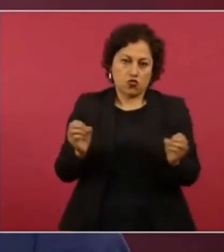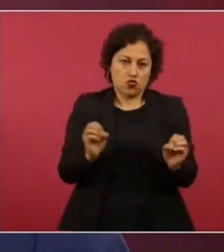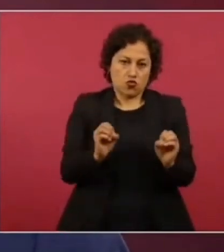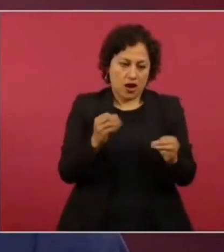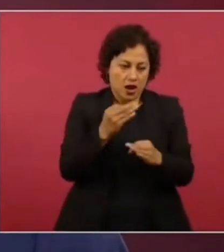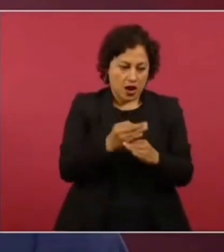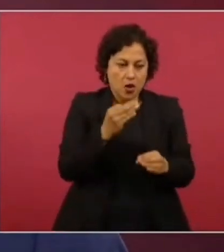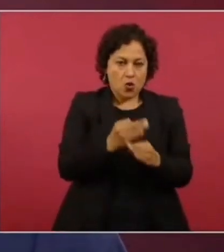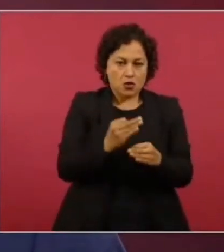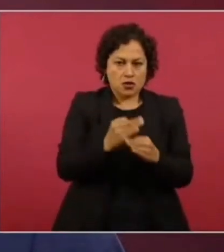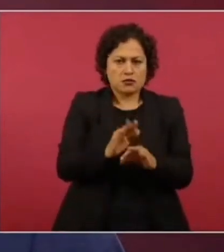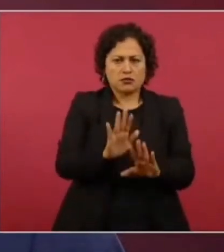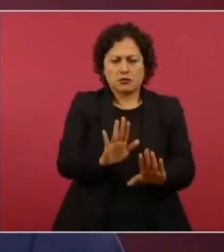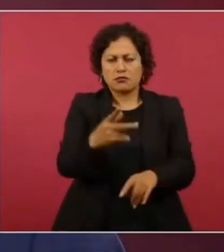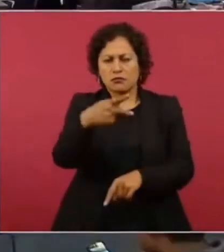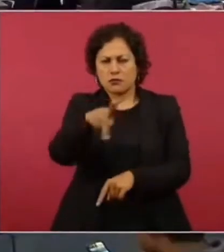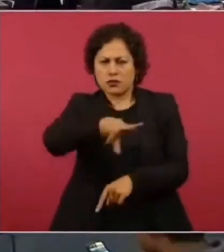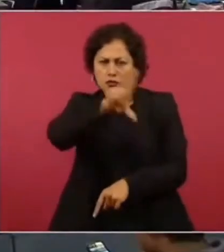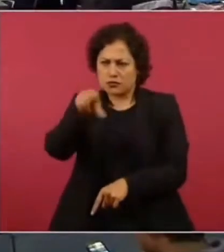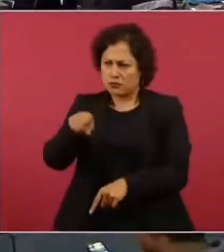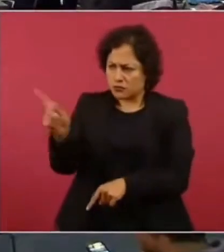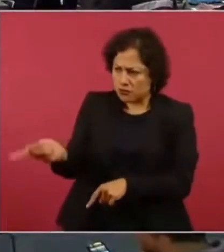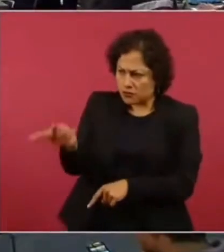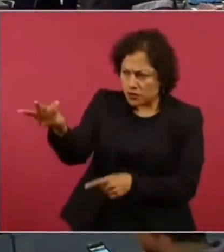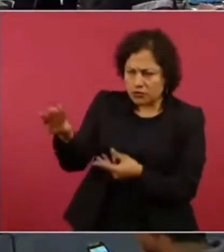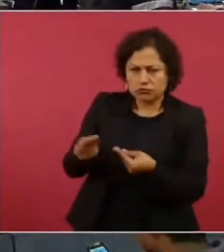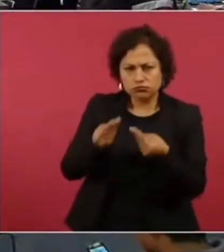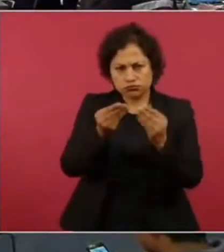exacto, pero con mucho gusto te lo podemos hacer llegar. Muchas gracias. De nada.